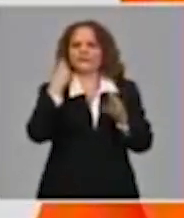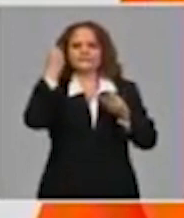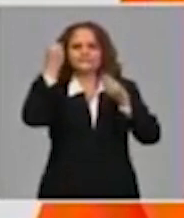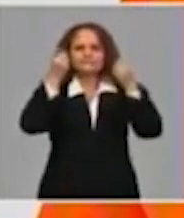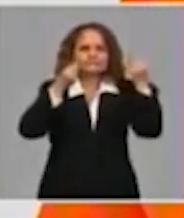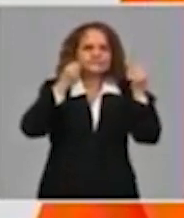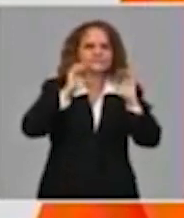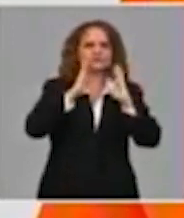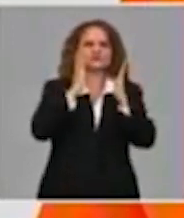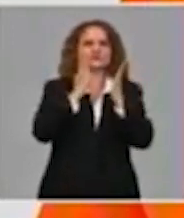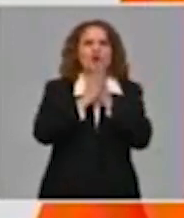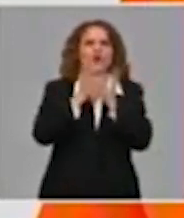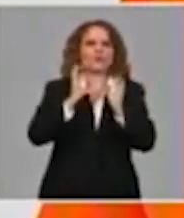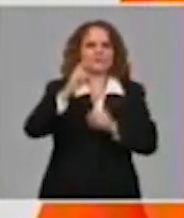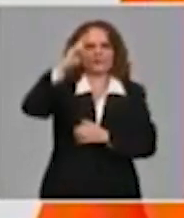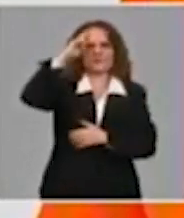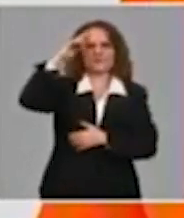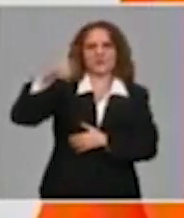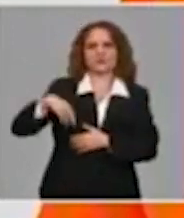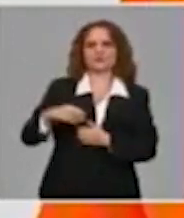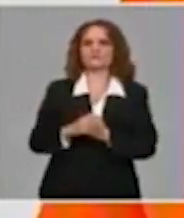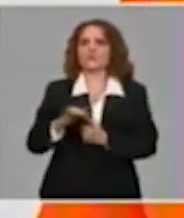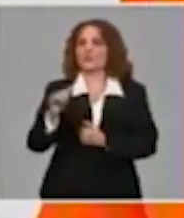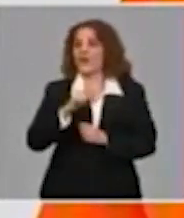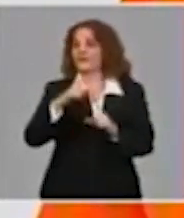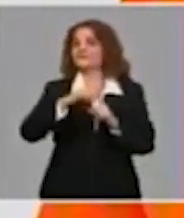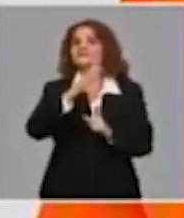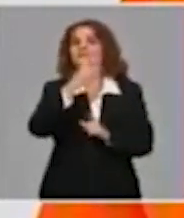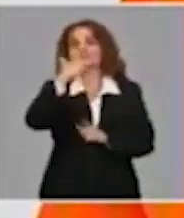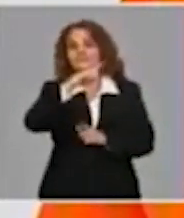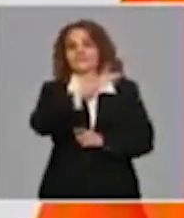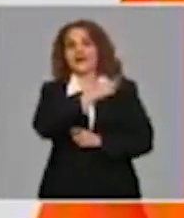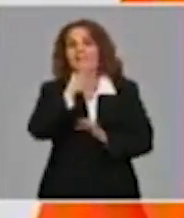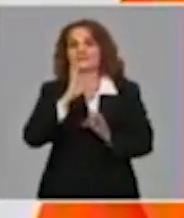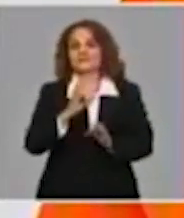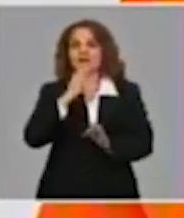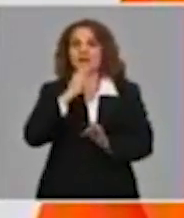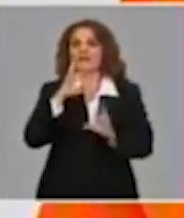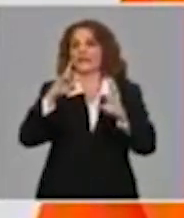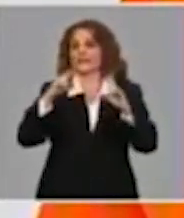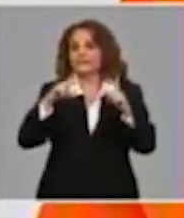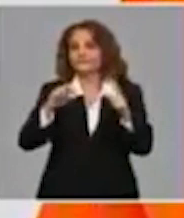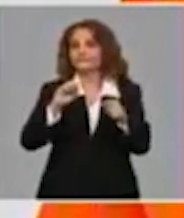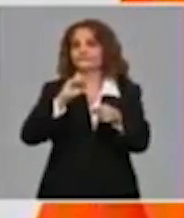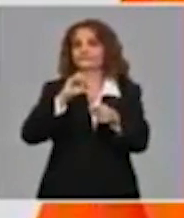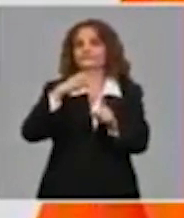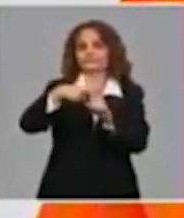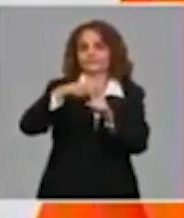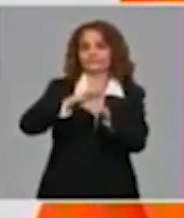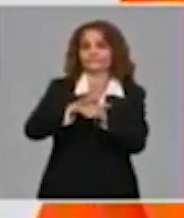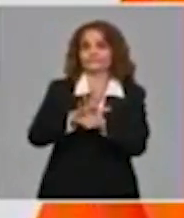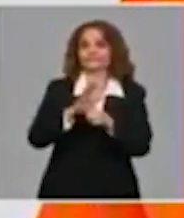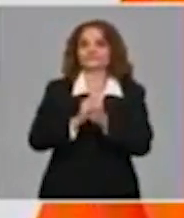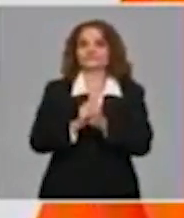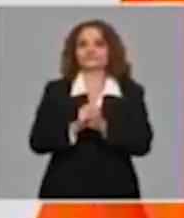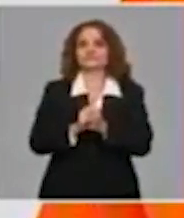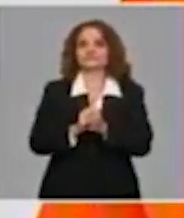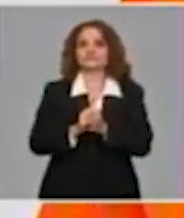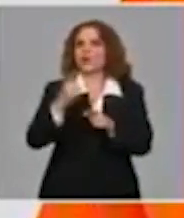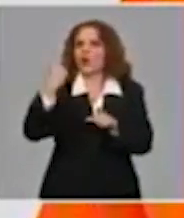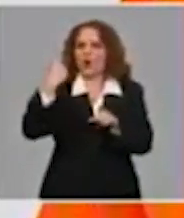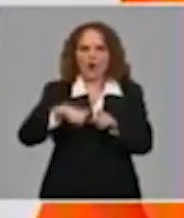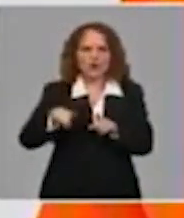presentando. Bueno, la tasa de incidencia, el índice reproductivo. Nosotros hablamos mucho de tasa de incidencia aquí, pero no hablamos de índice reproductivo